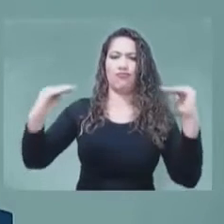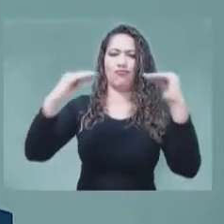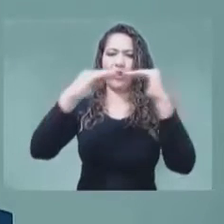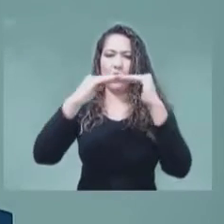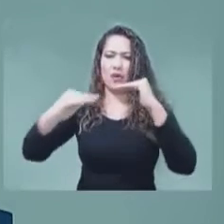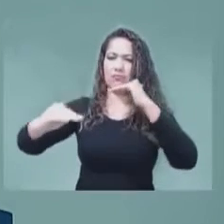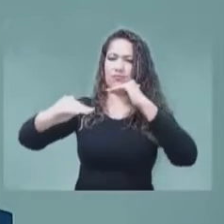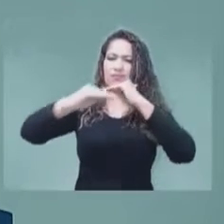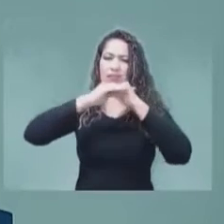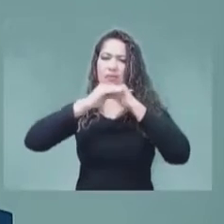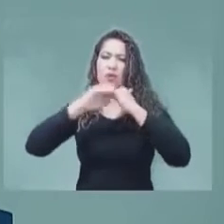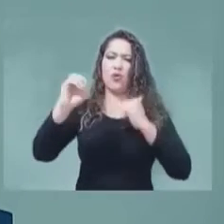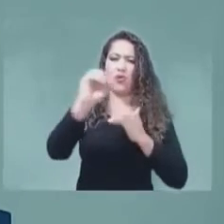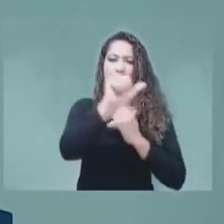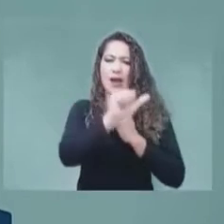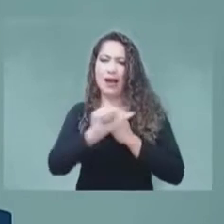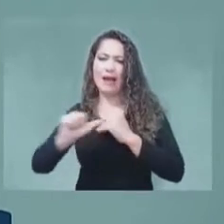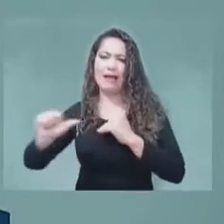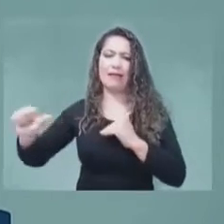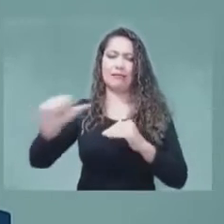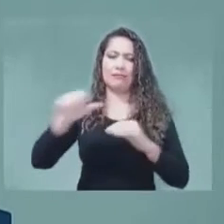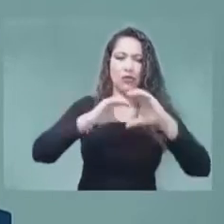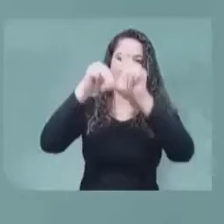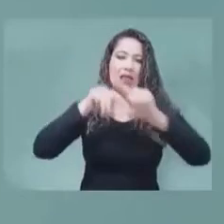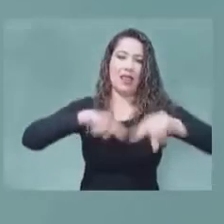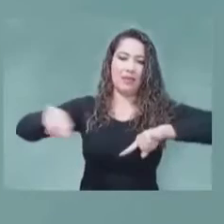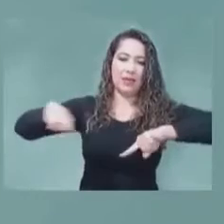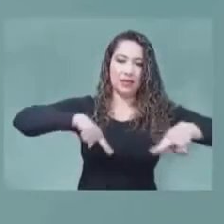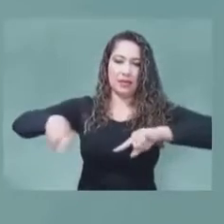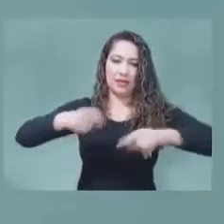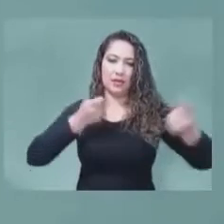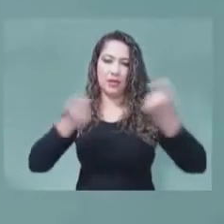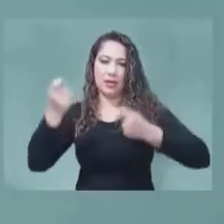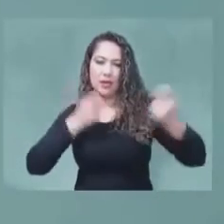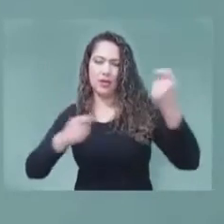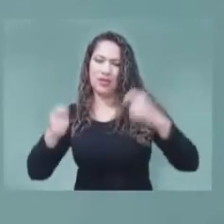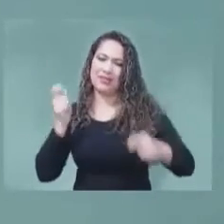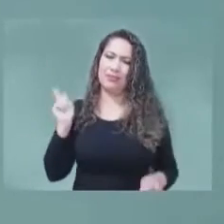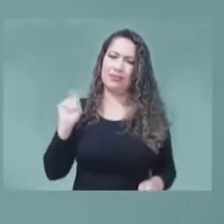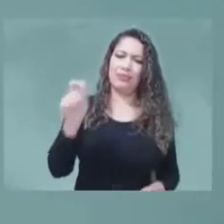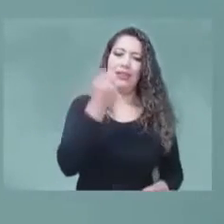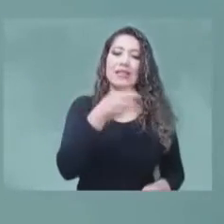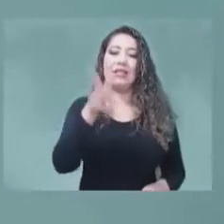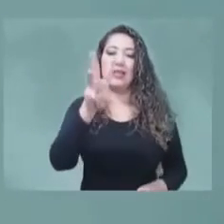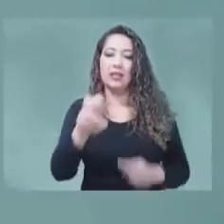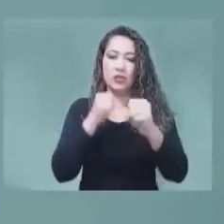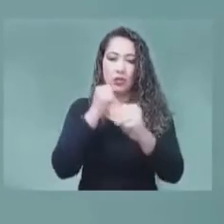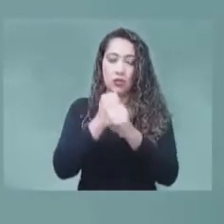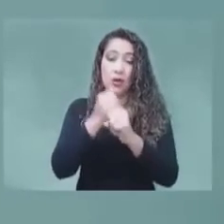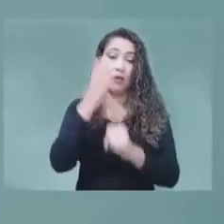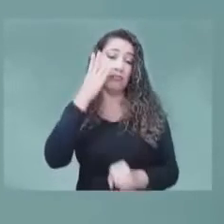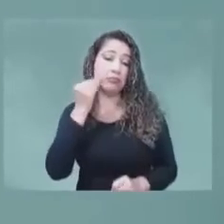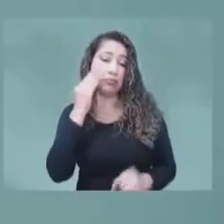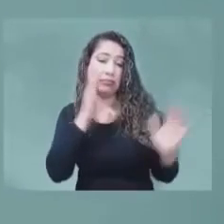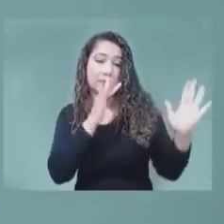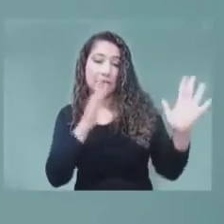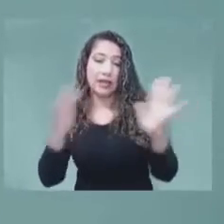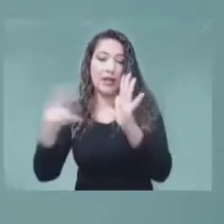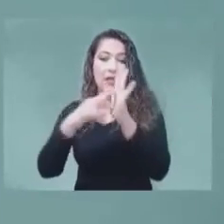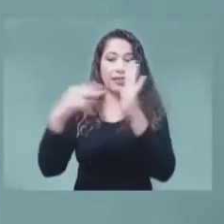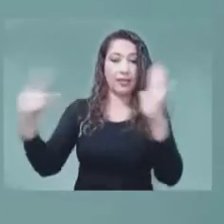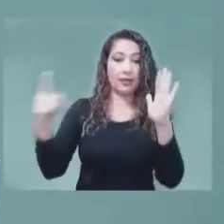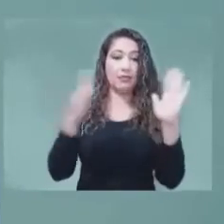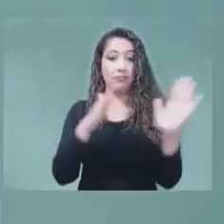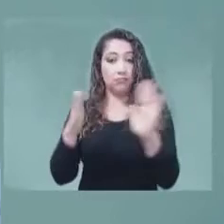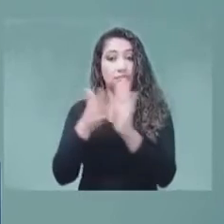el sector de radiocomunicaciones. Muchas gracias a todos. 18 años de experiencia en el sector TIC. Cuenta con una amplia trayectoria en